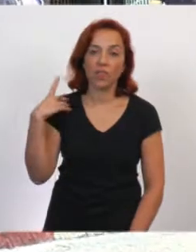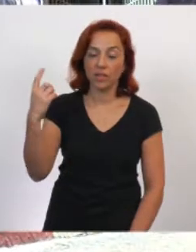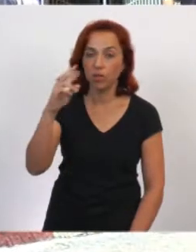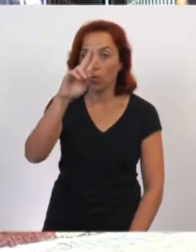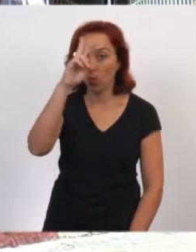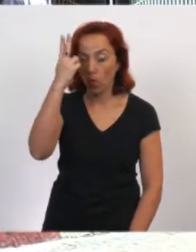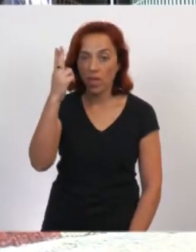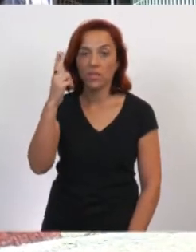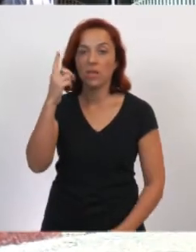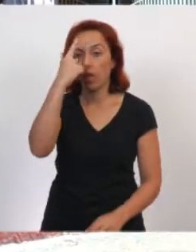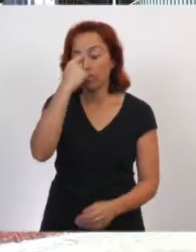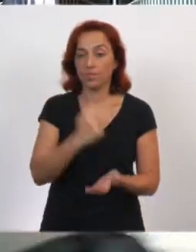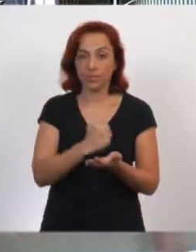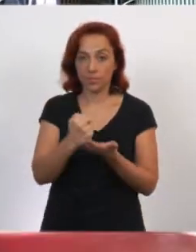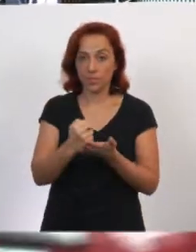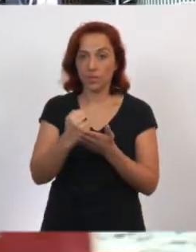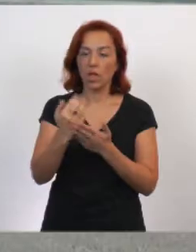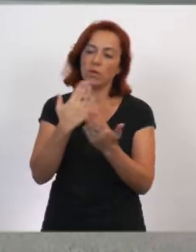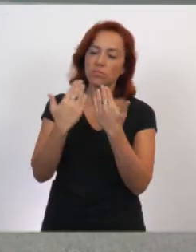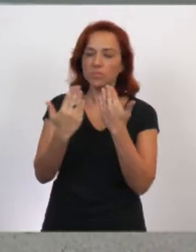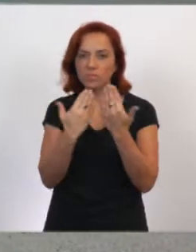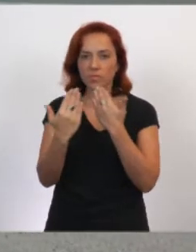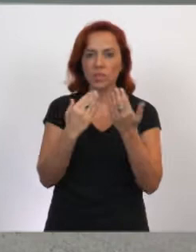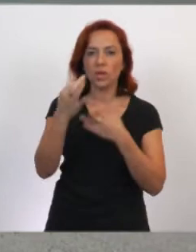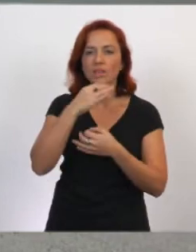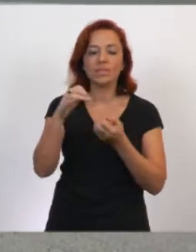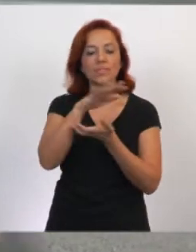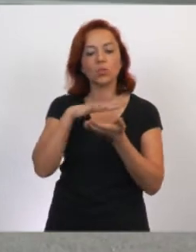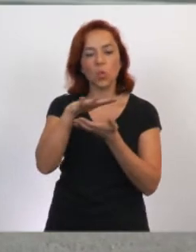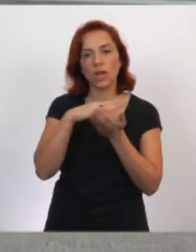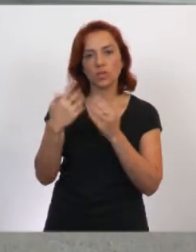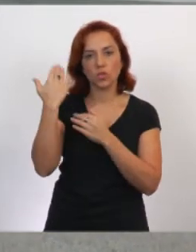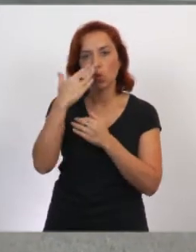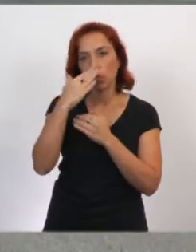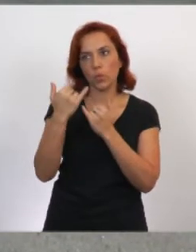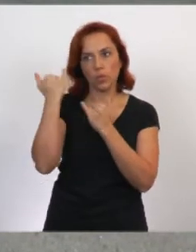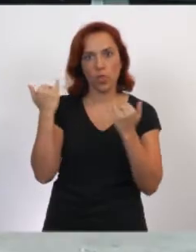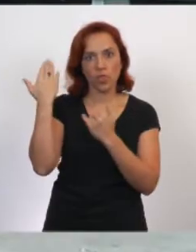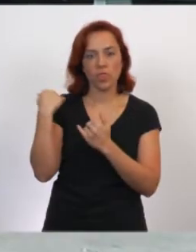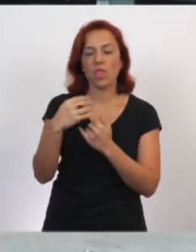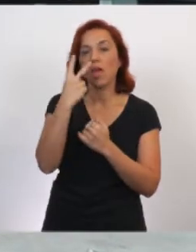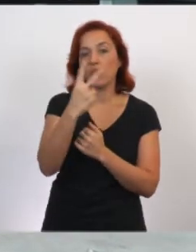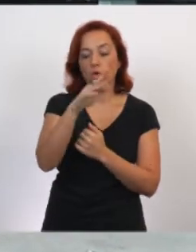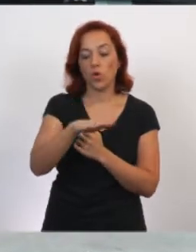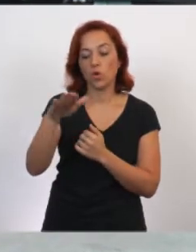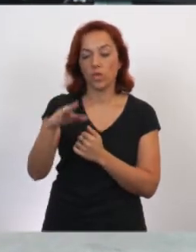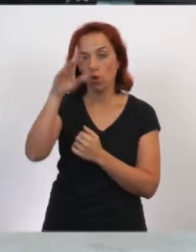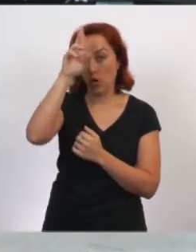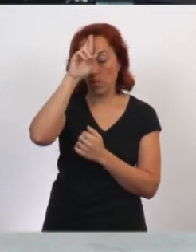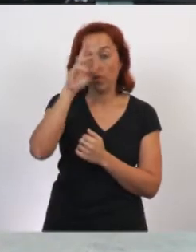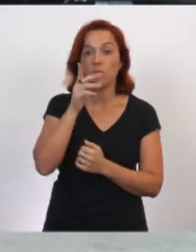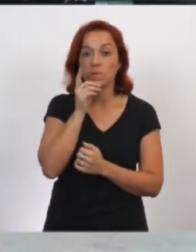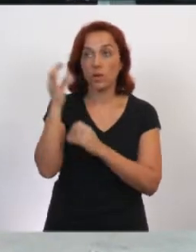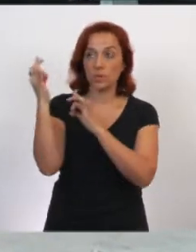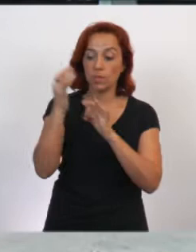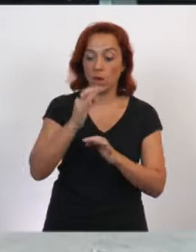La Directora Nacional de Migración dialogó con Unicom acerca de la situación que se generó en las últimas horas con dos ciudadanos dominicanos